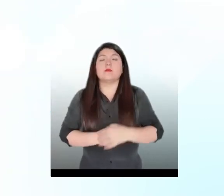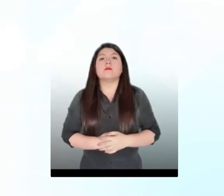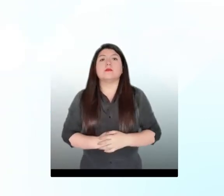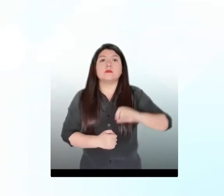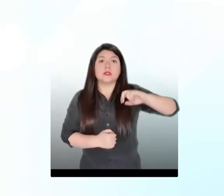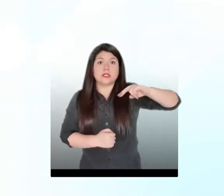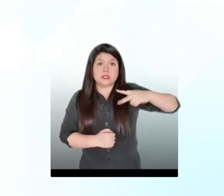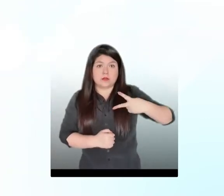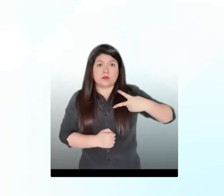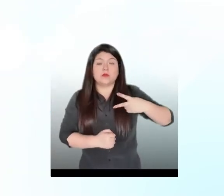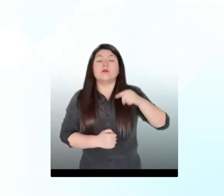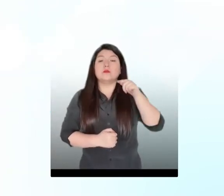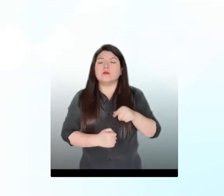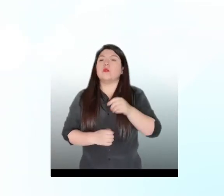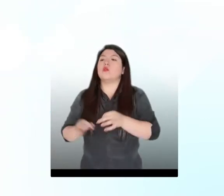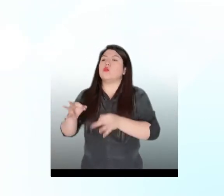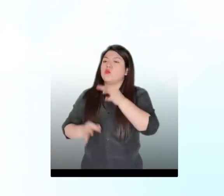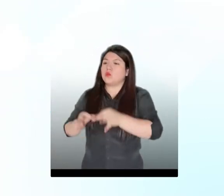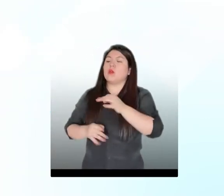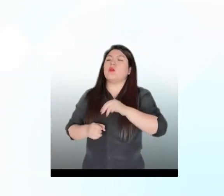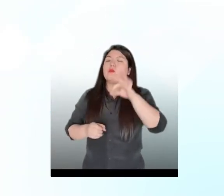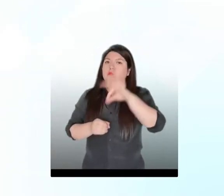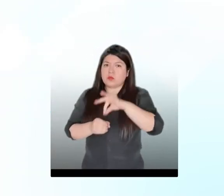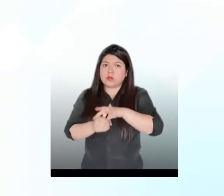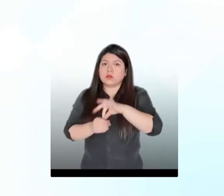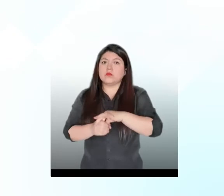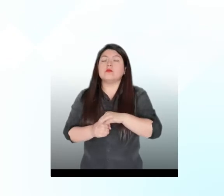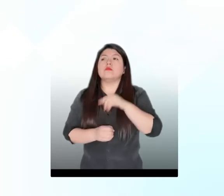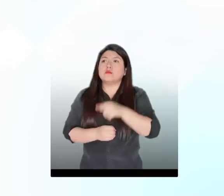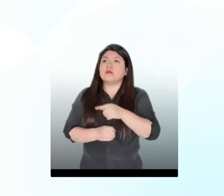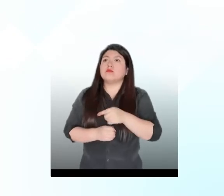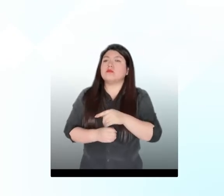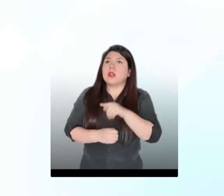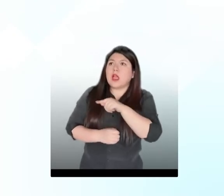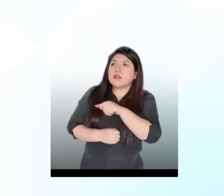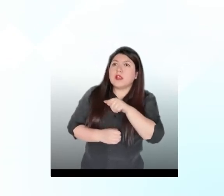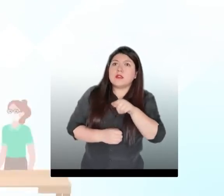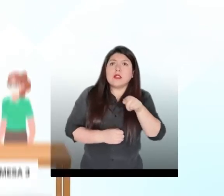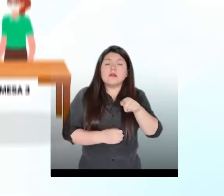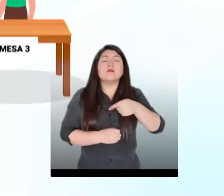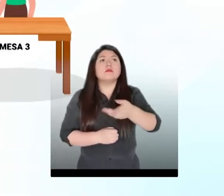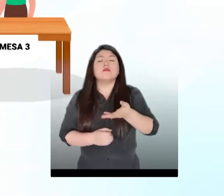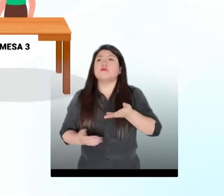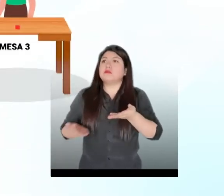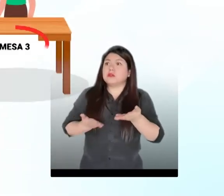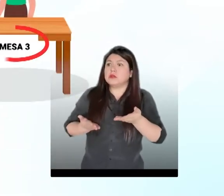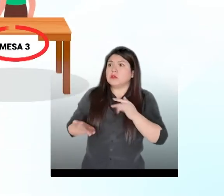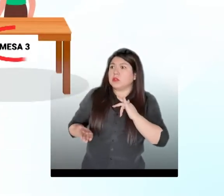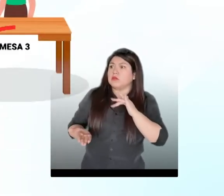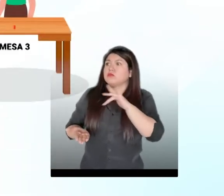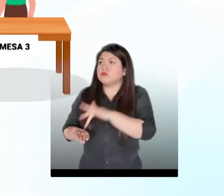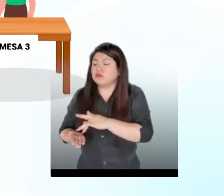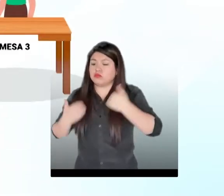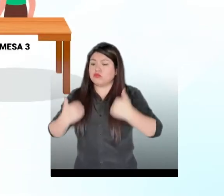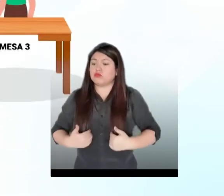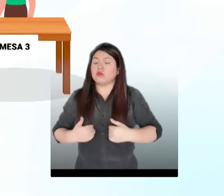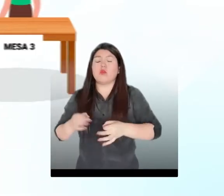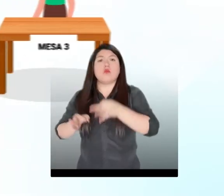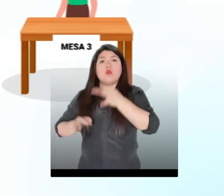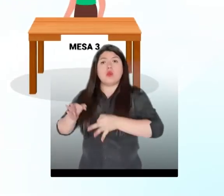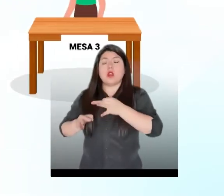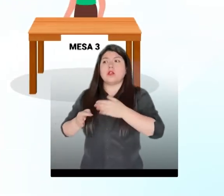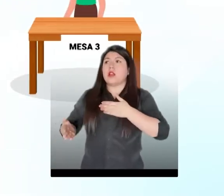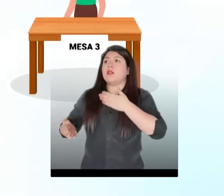uso obligatorio del tapabocas. Segundo, los jurados de votación identificarán las mesas en donde prestarán el